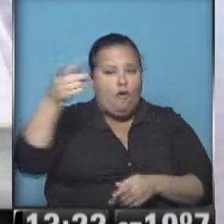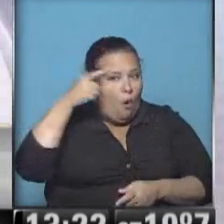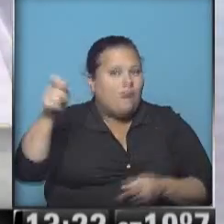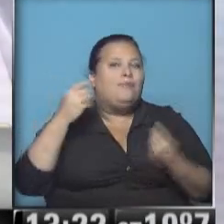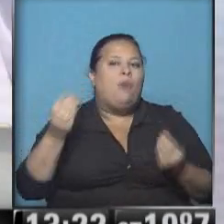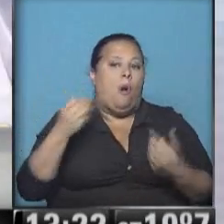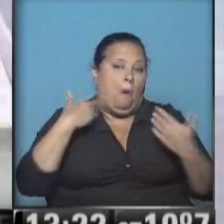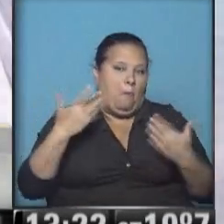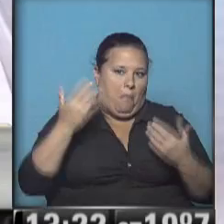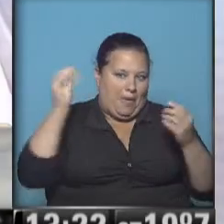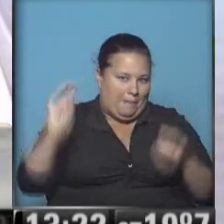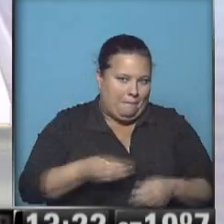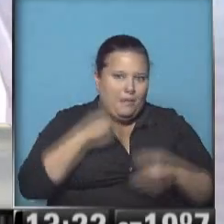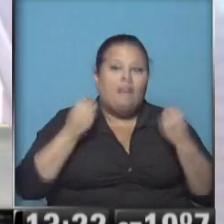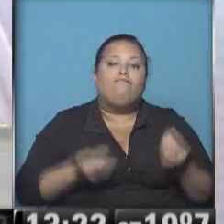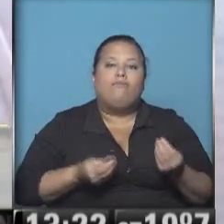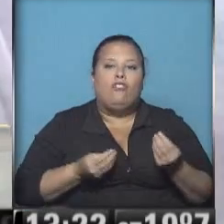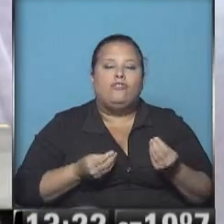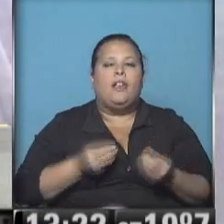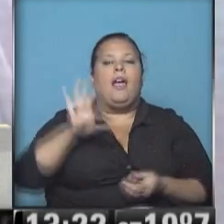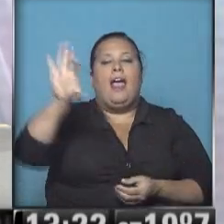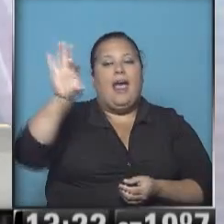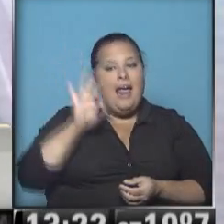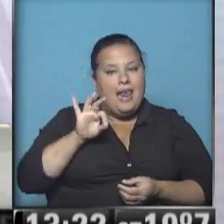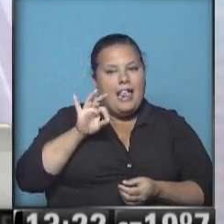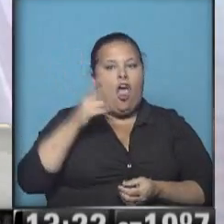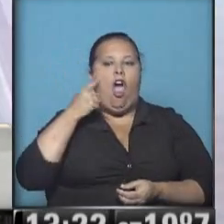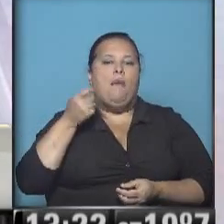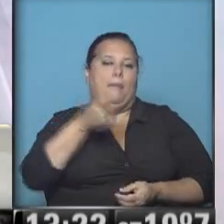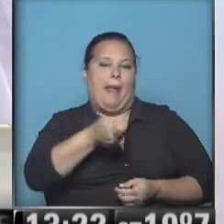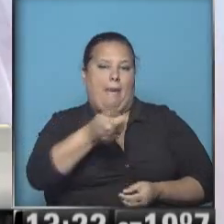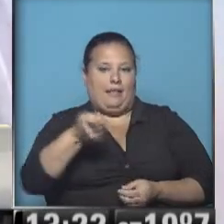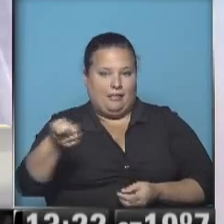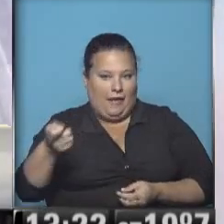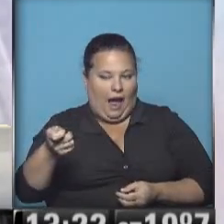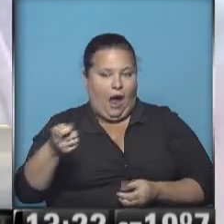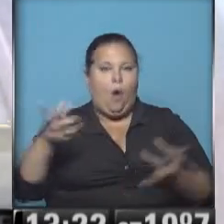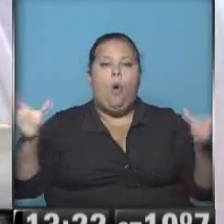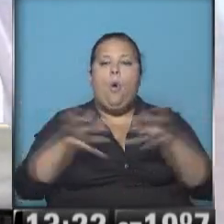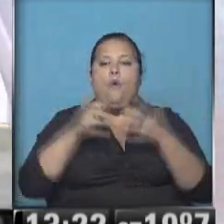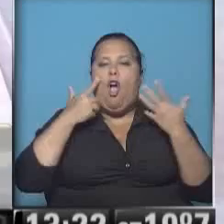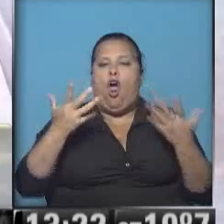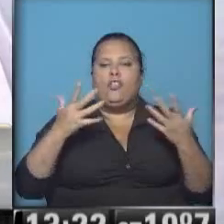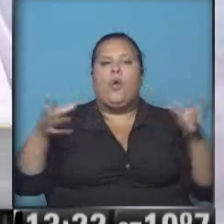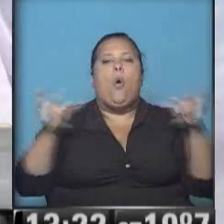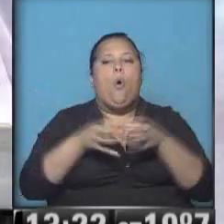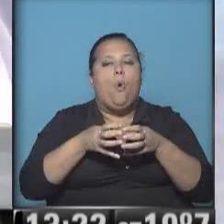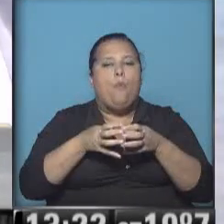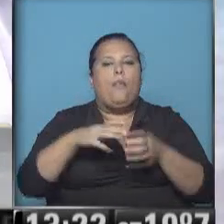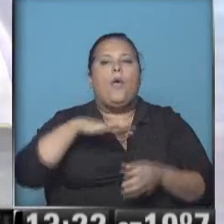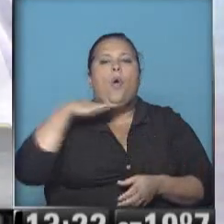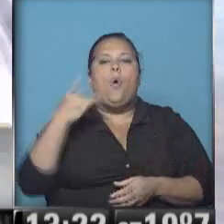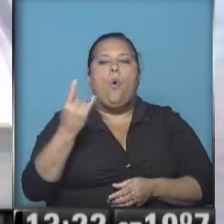claro, podía llegar a perder. ¿Qué hizo? Contrató Matones, una banda conocida como la Banda de los